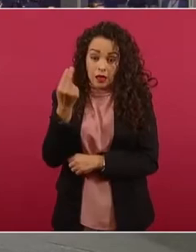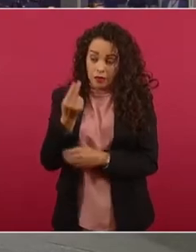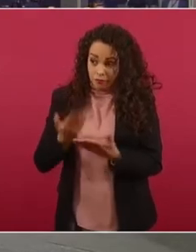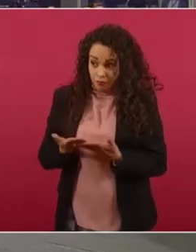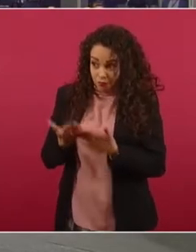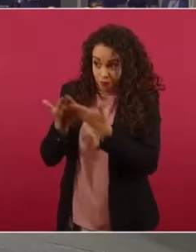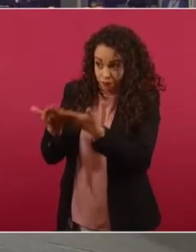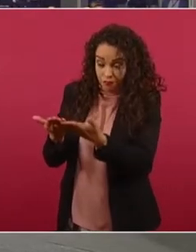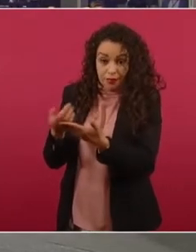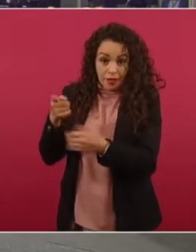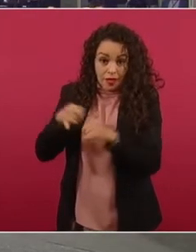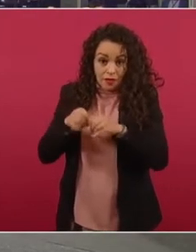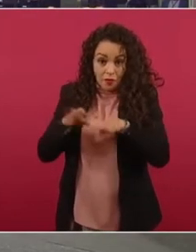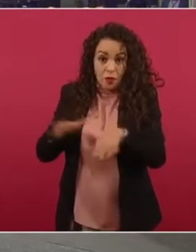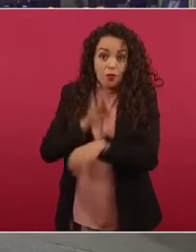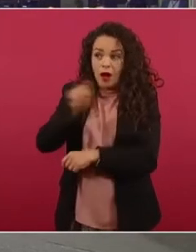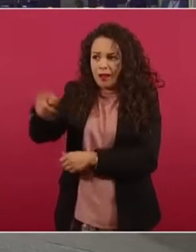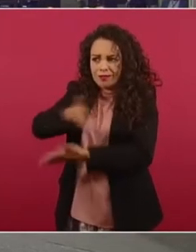ni lo saben.